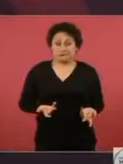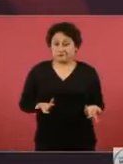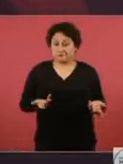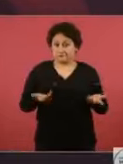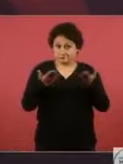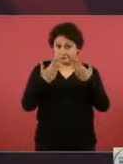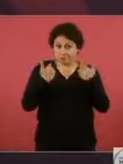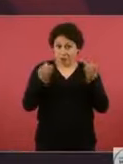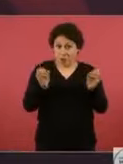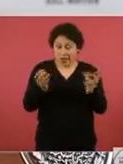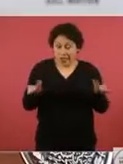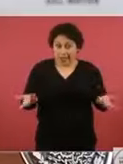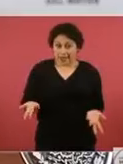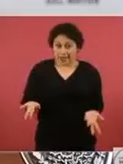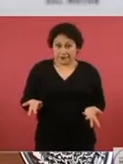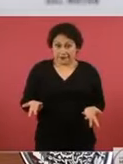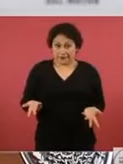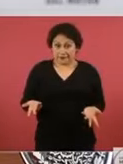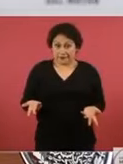Pues ya cumplimos.